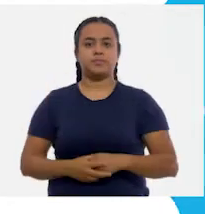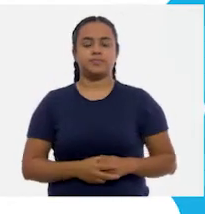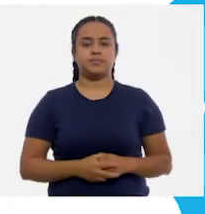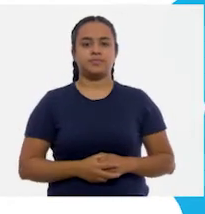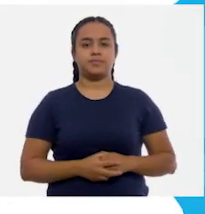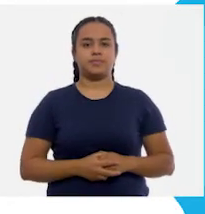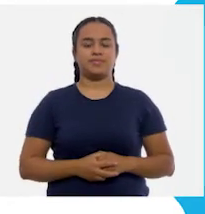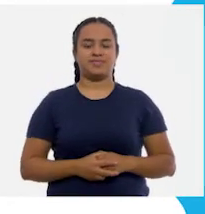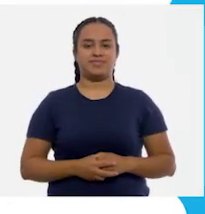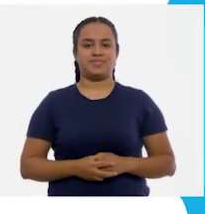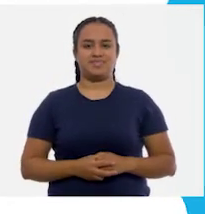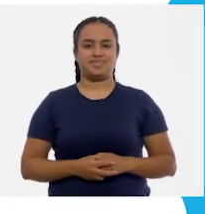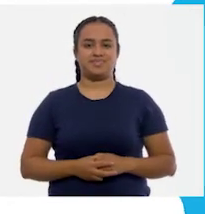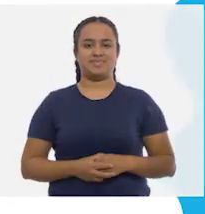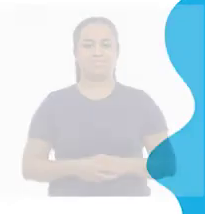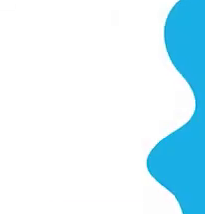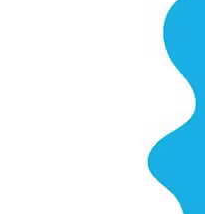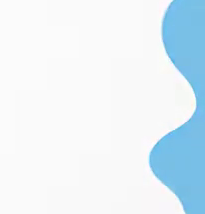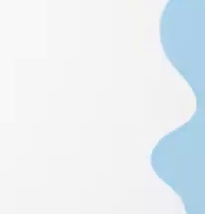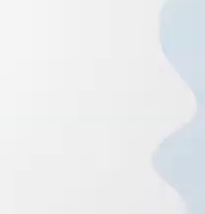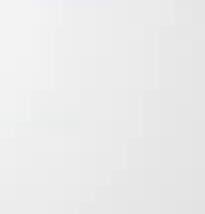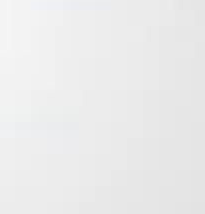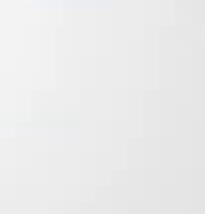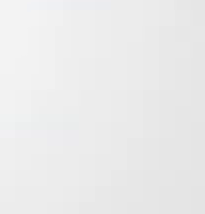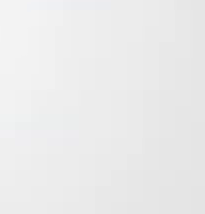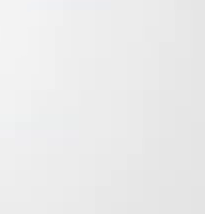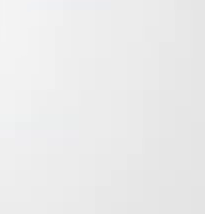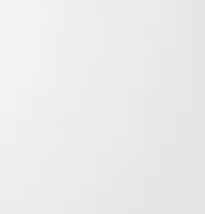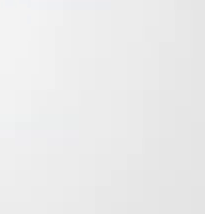.cep.gov.mx.